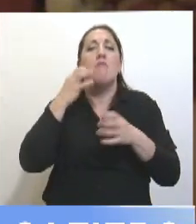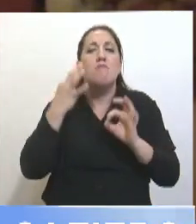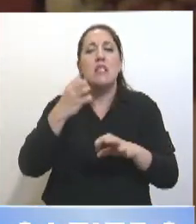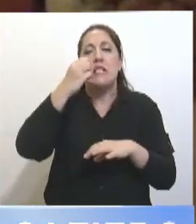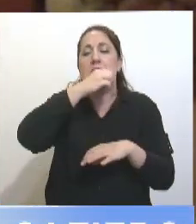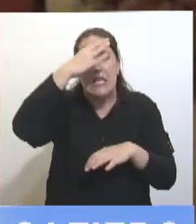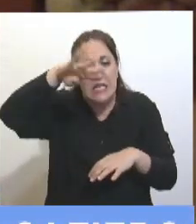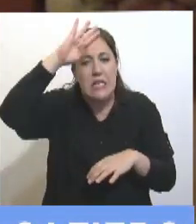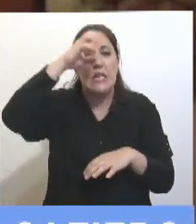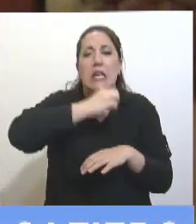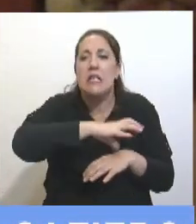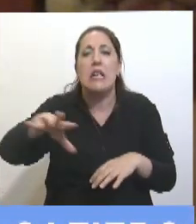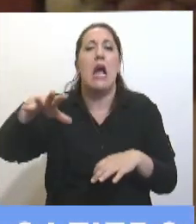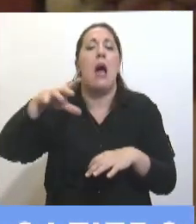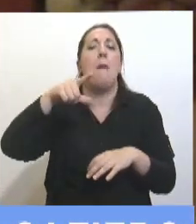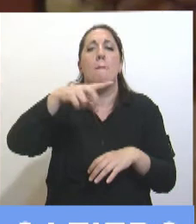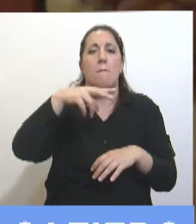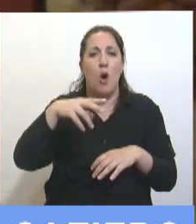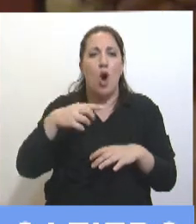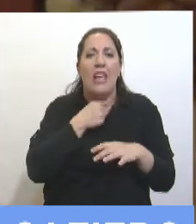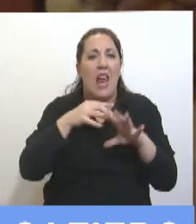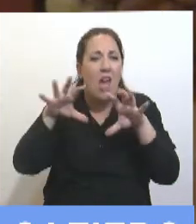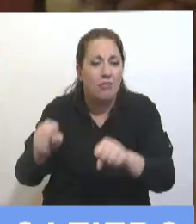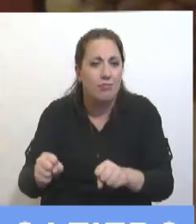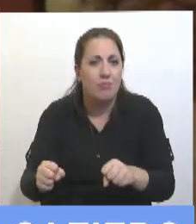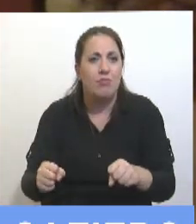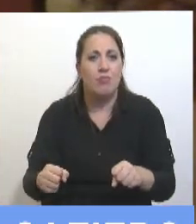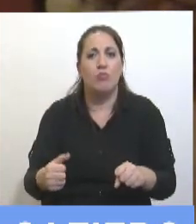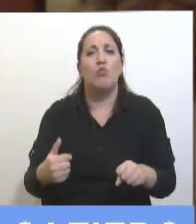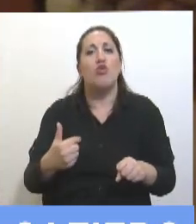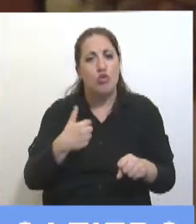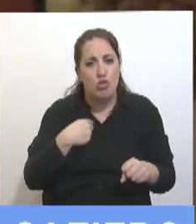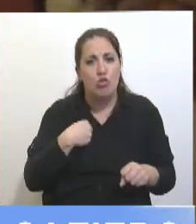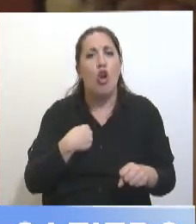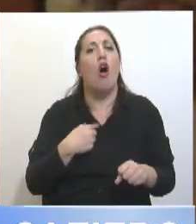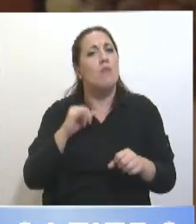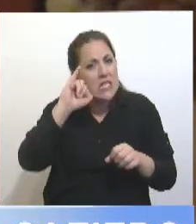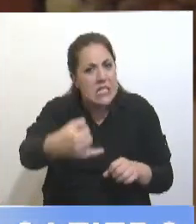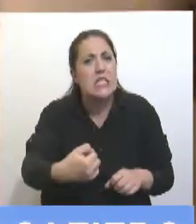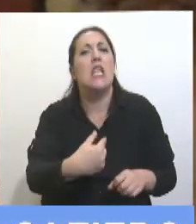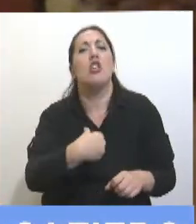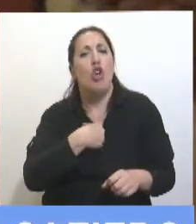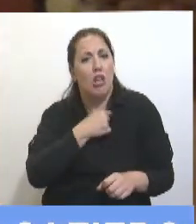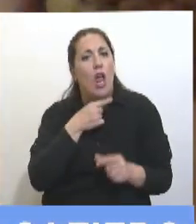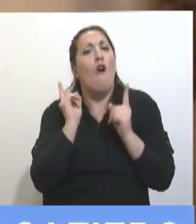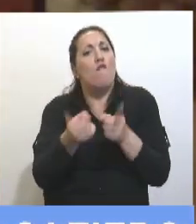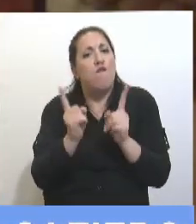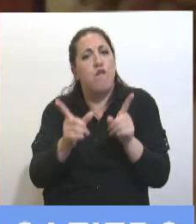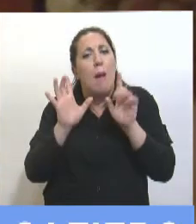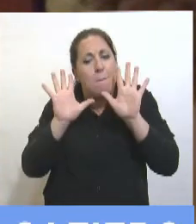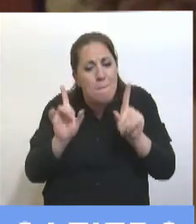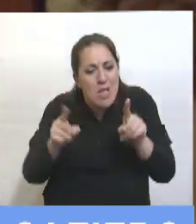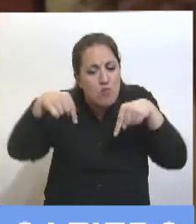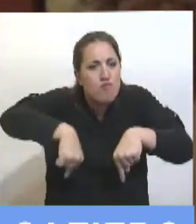de Vicentín. Y podrían quedarse con la empresa. Yo adhiero que siga siendo nacional. No me gustaría que